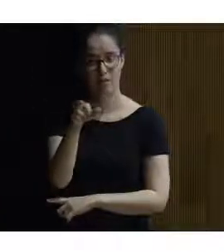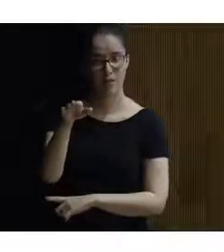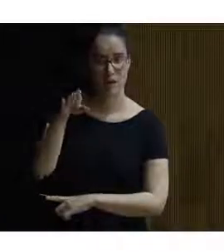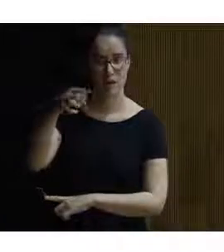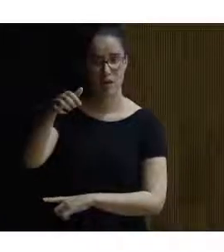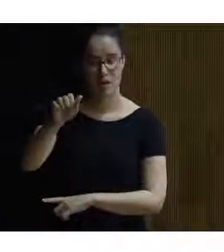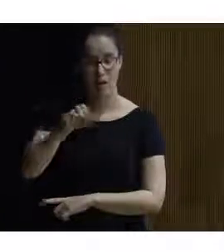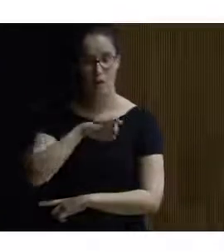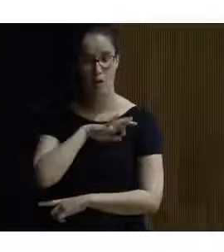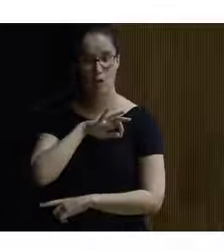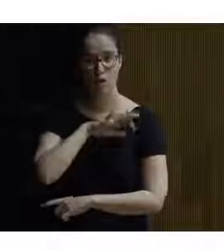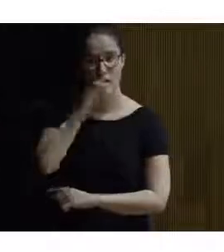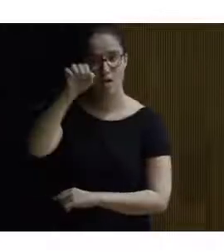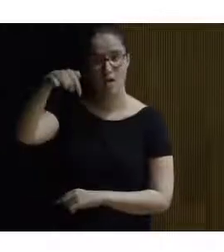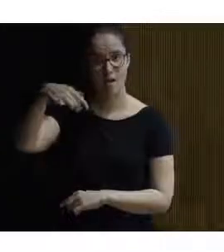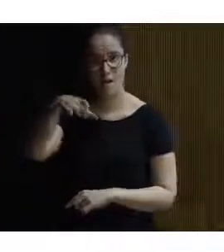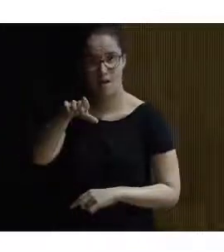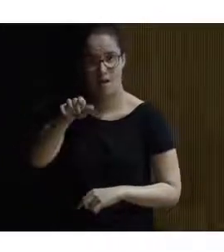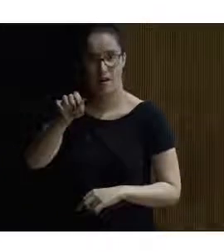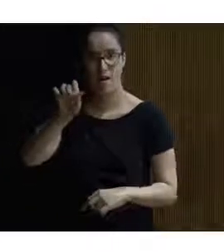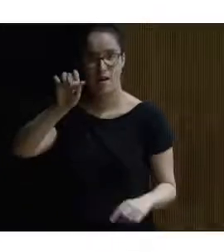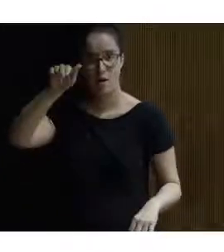doña Ángela Alonso García gracias